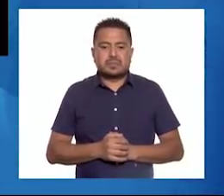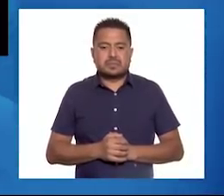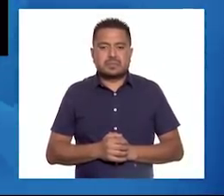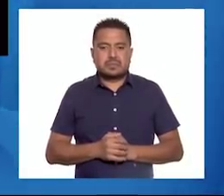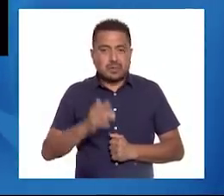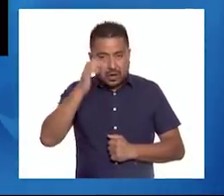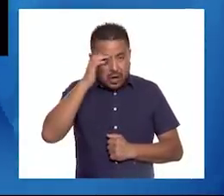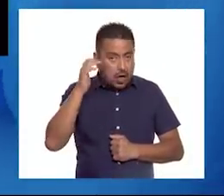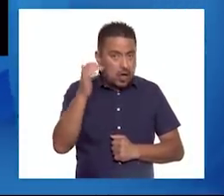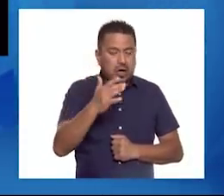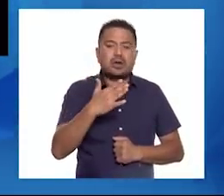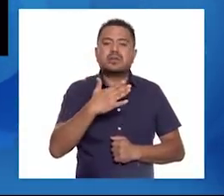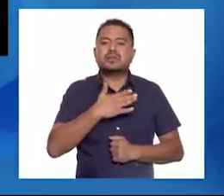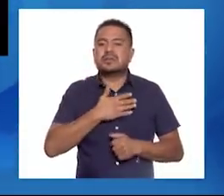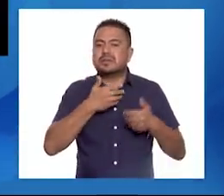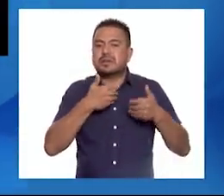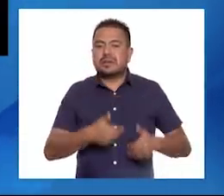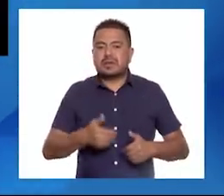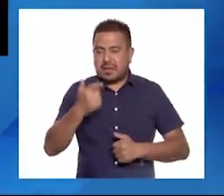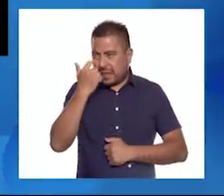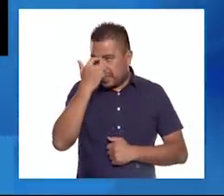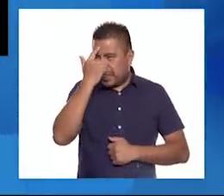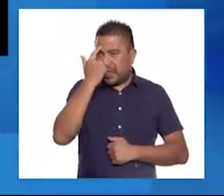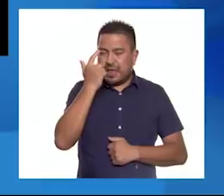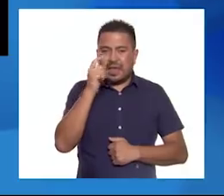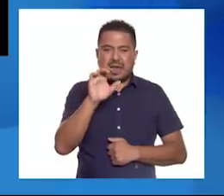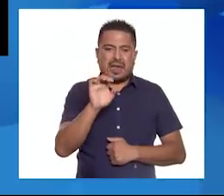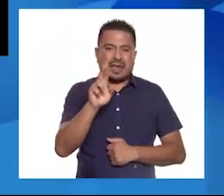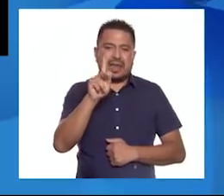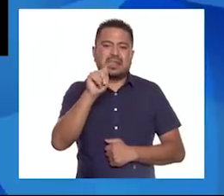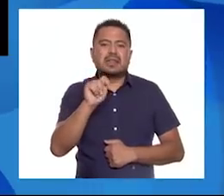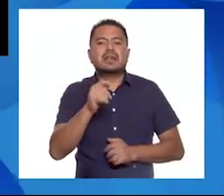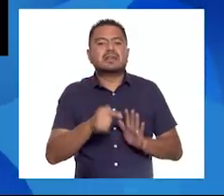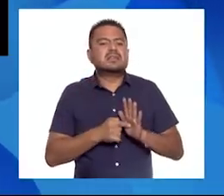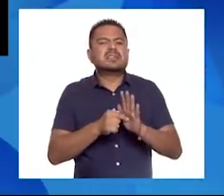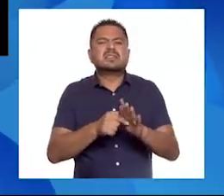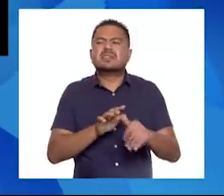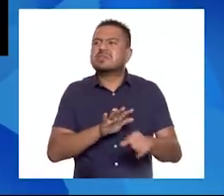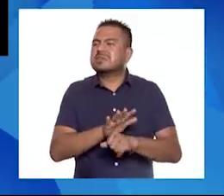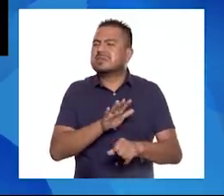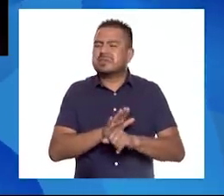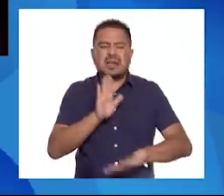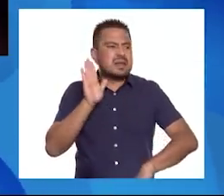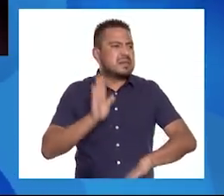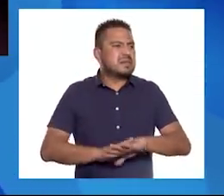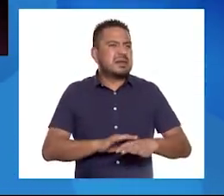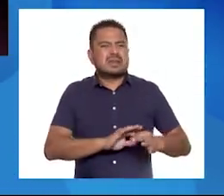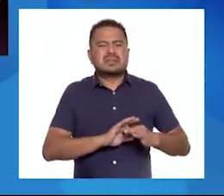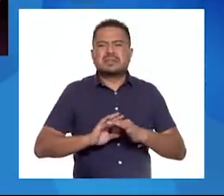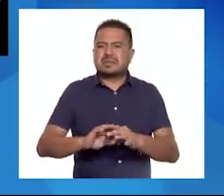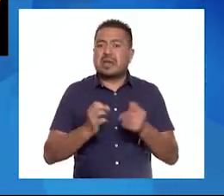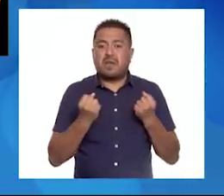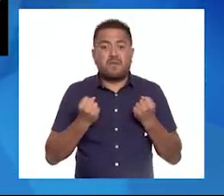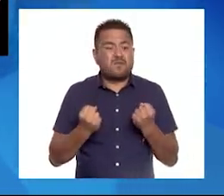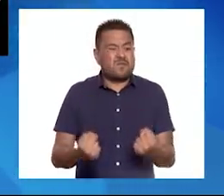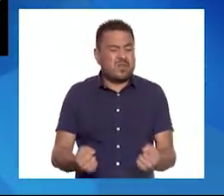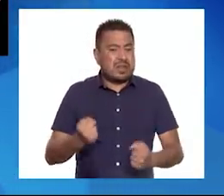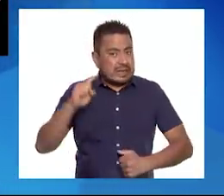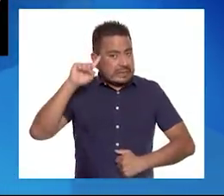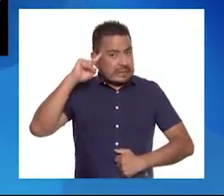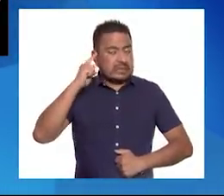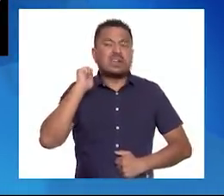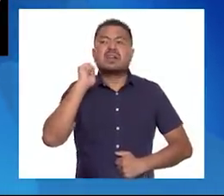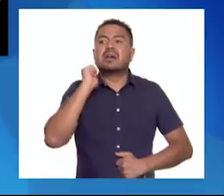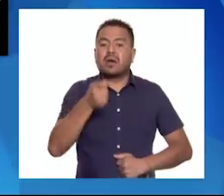Hola, yo soy Creative y te voy a presentar a los parientes más intensos del enojo,